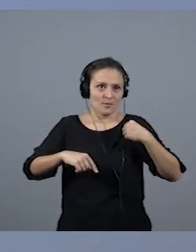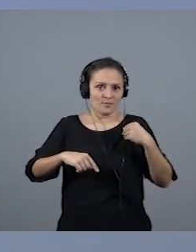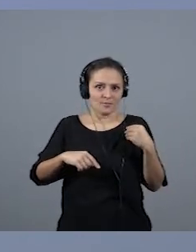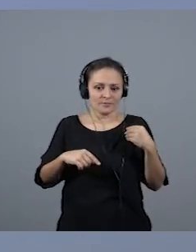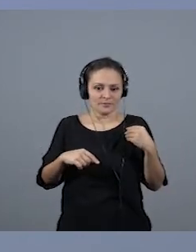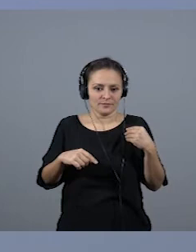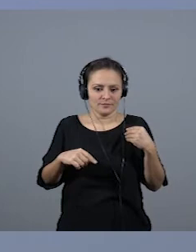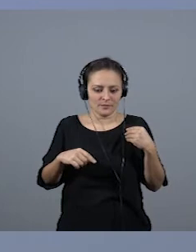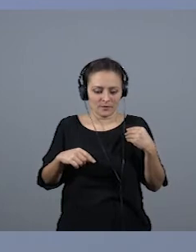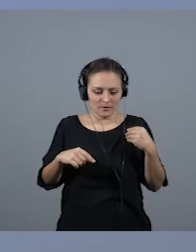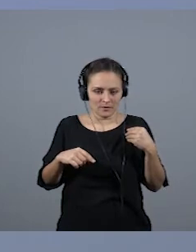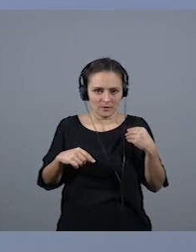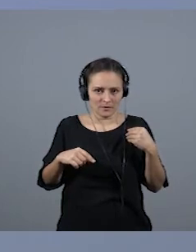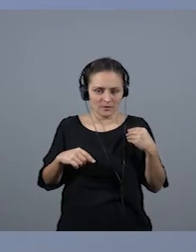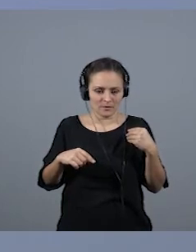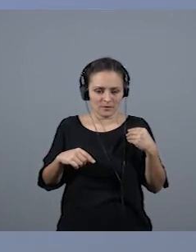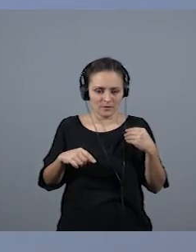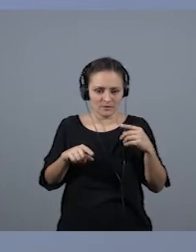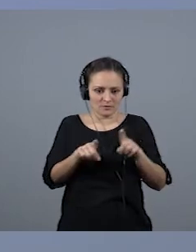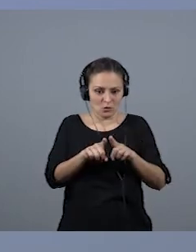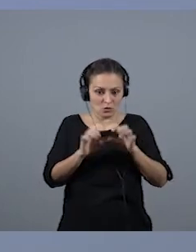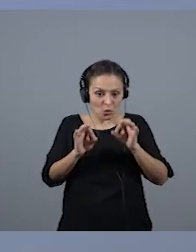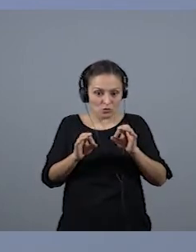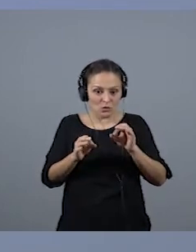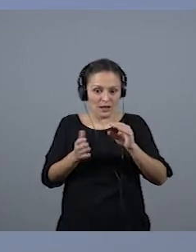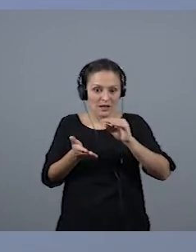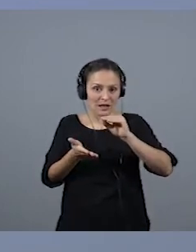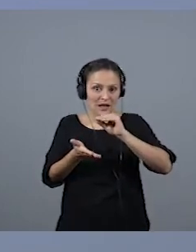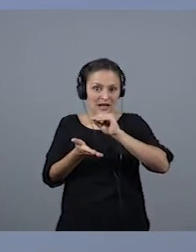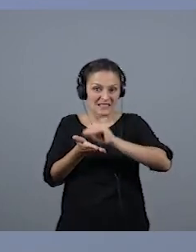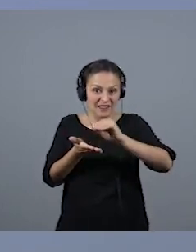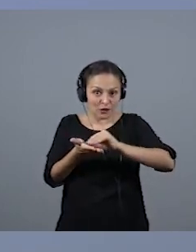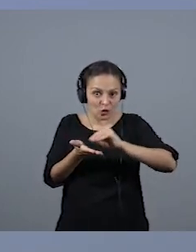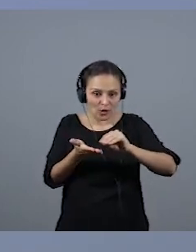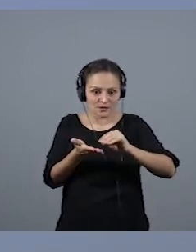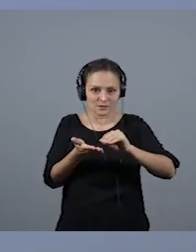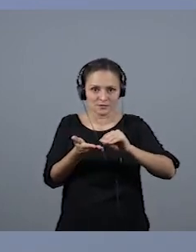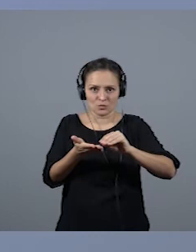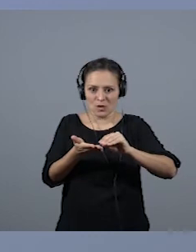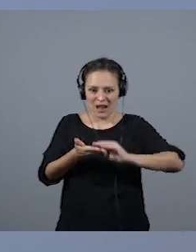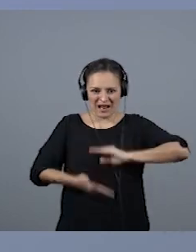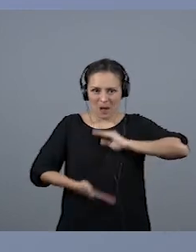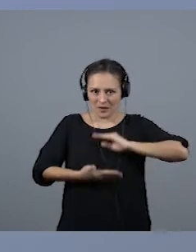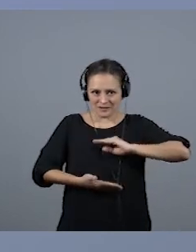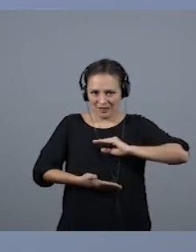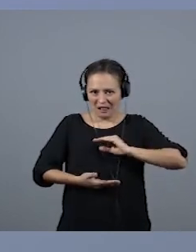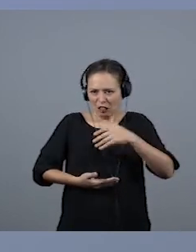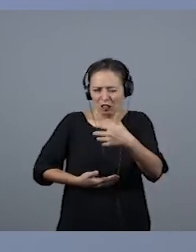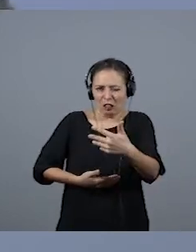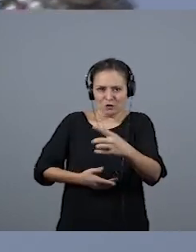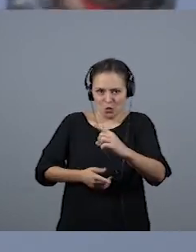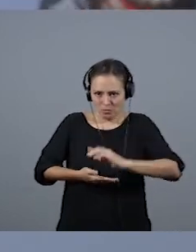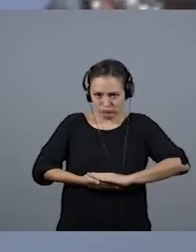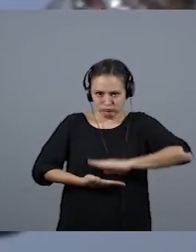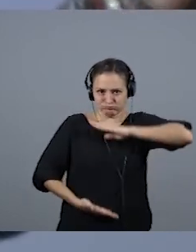Me encontré con redactoras no capacitadas, hipercapacitadas. O sea, no voy a señalar,